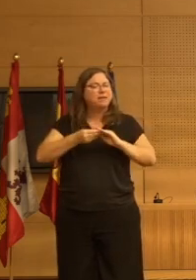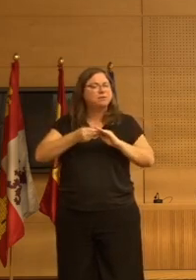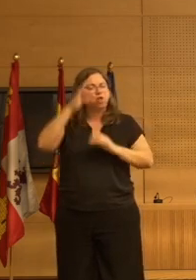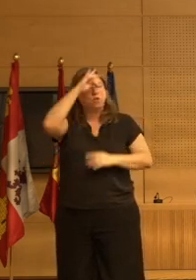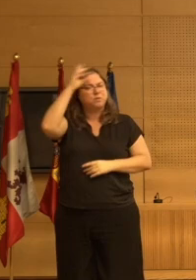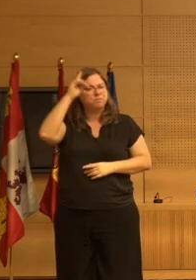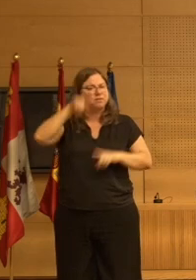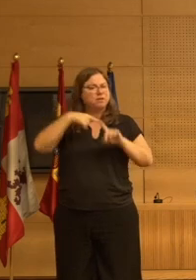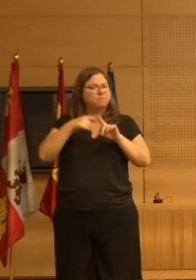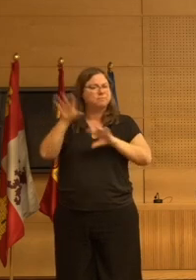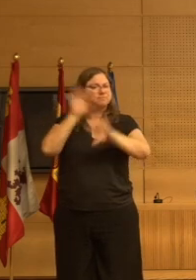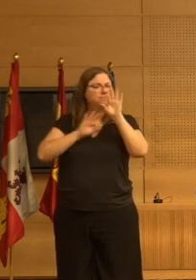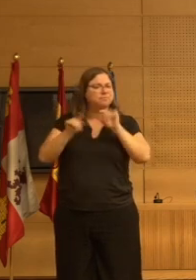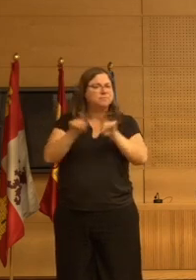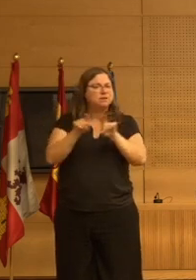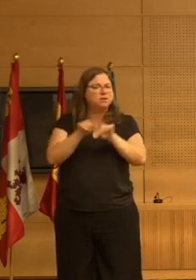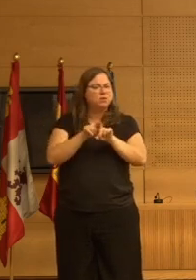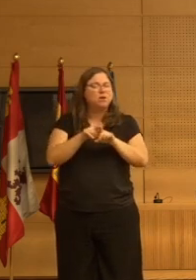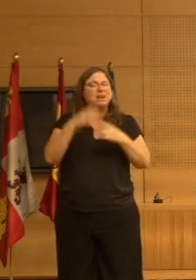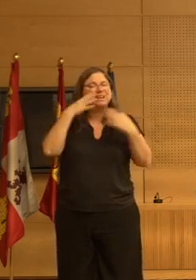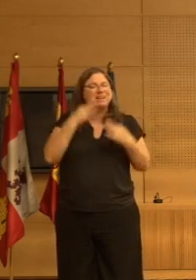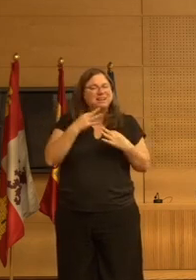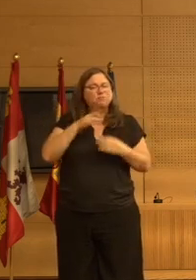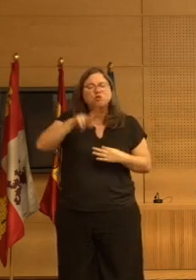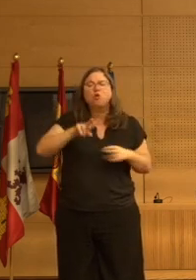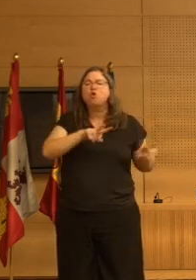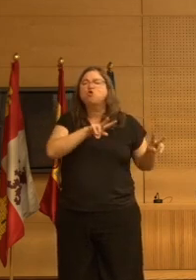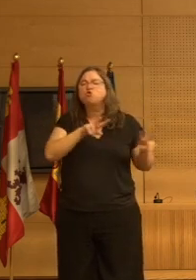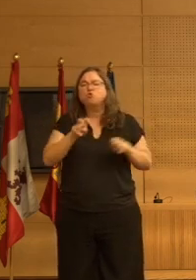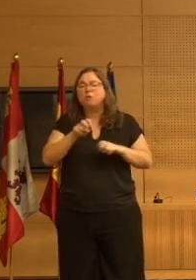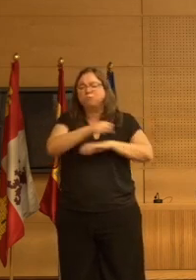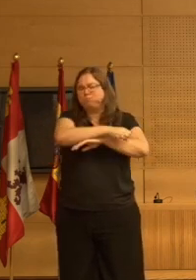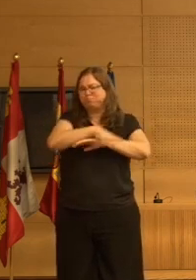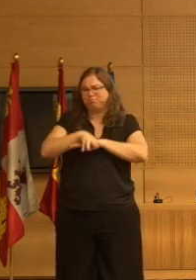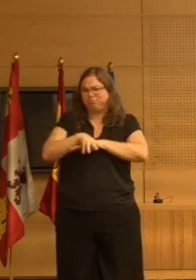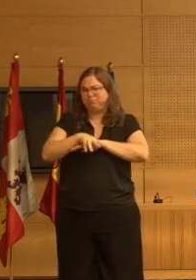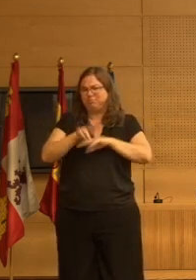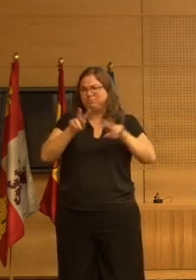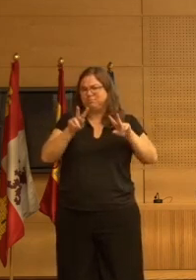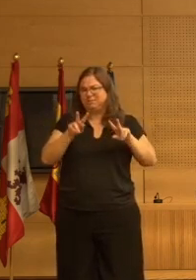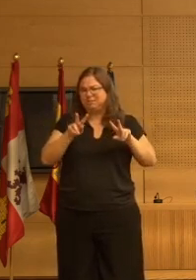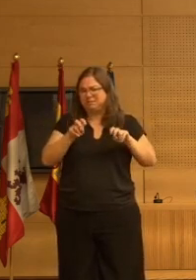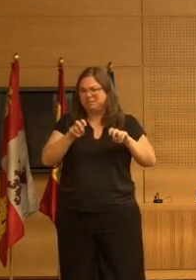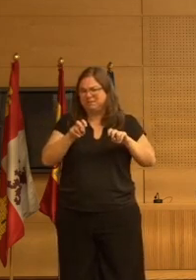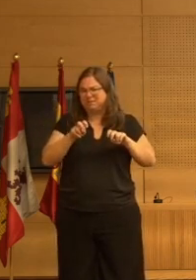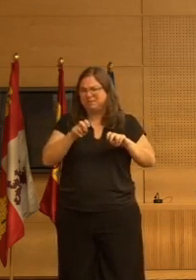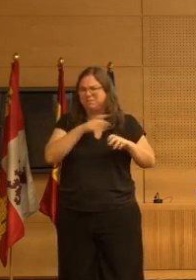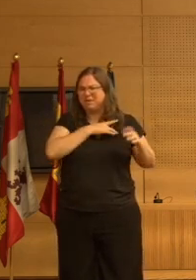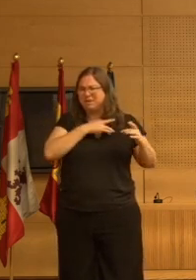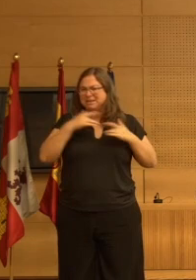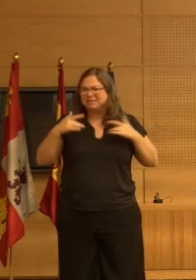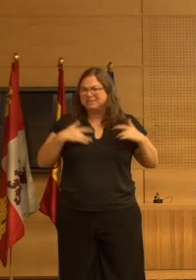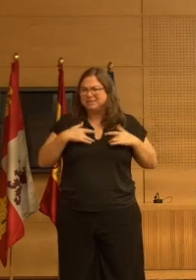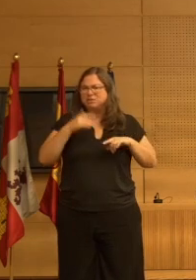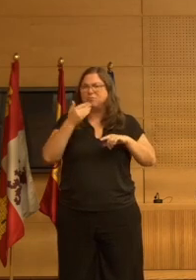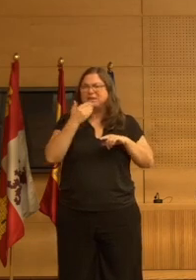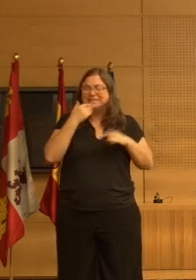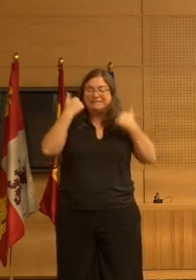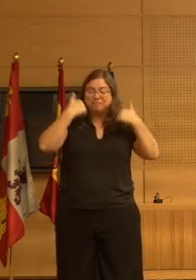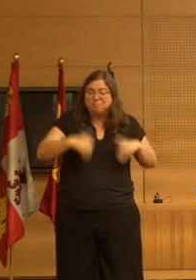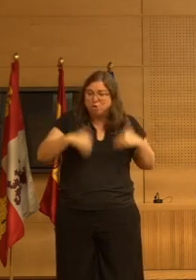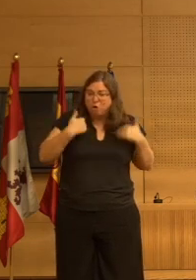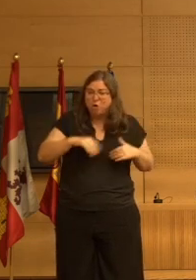extrayendo los que nosotros creíamos que son los modos digamos transversales de enfermar es decir síndromes que serían biológicamente que podrían ser